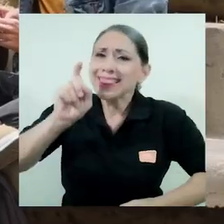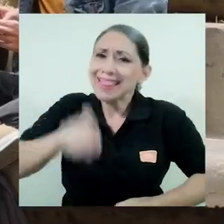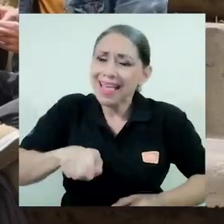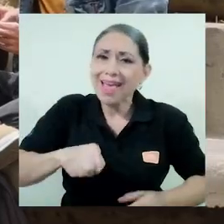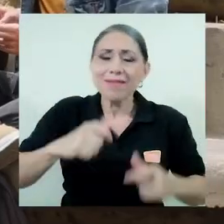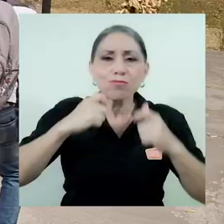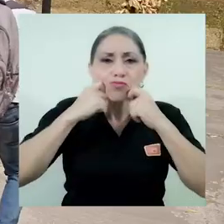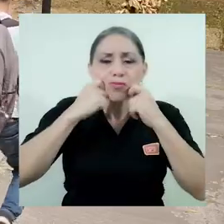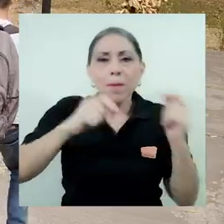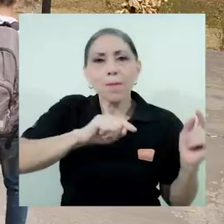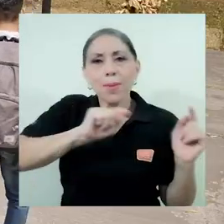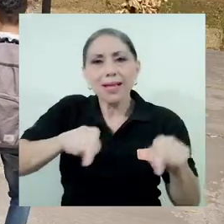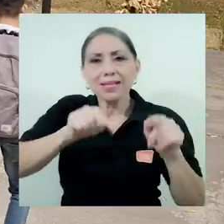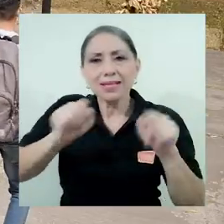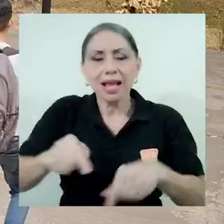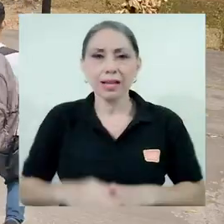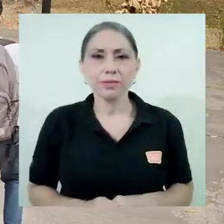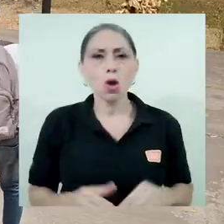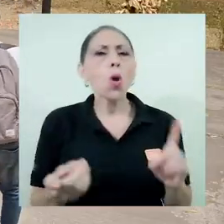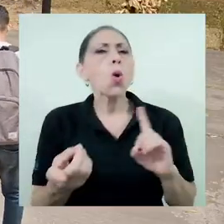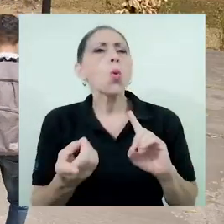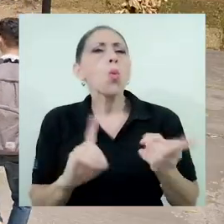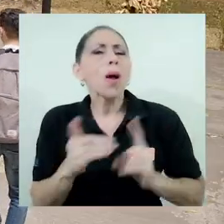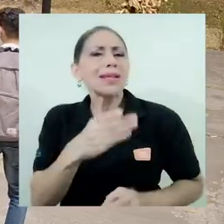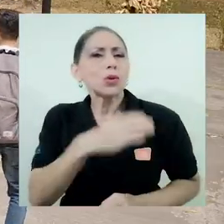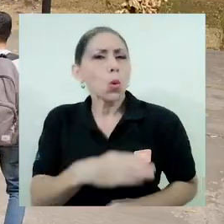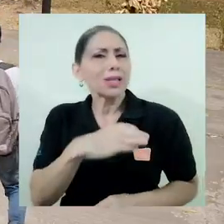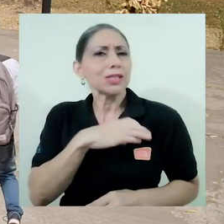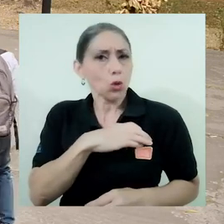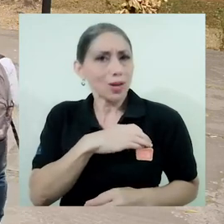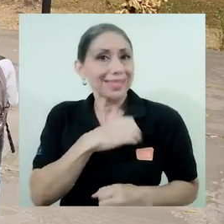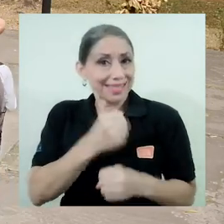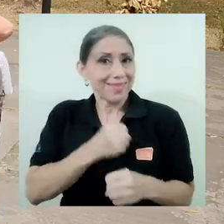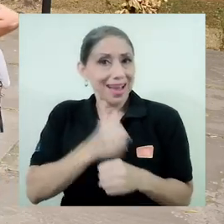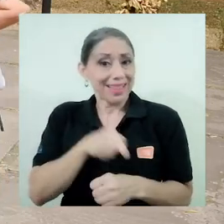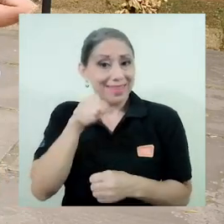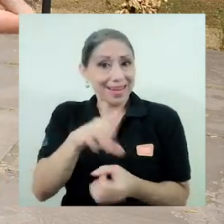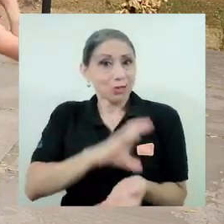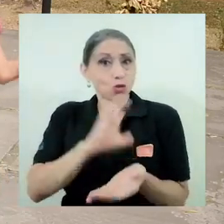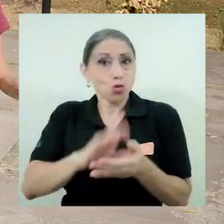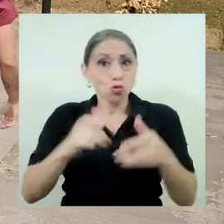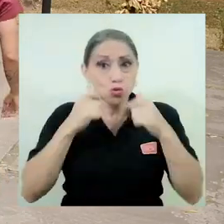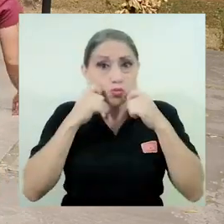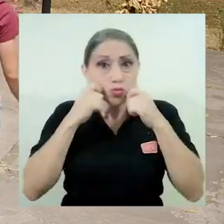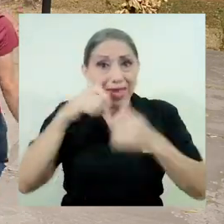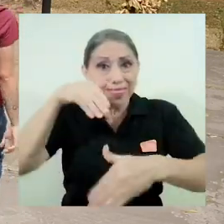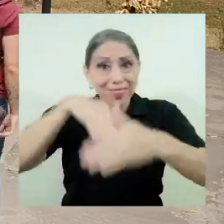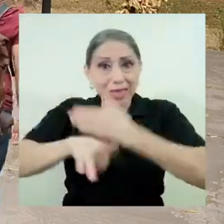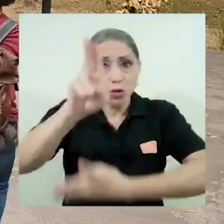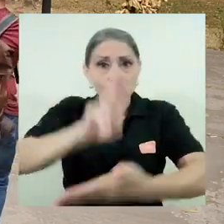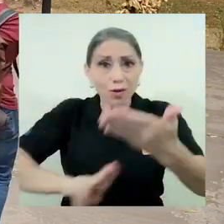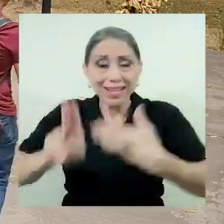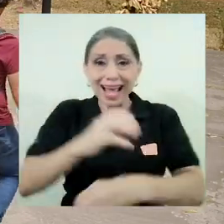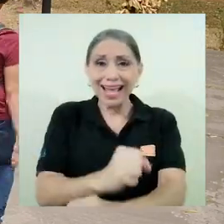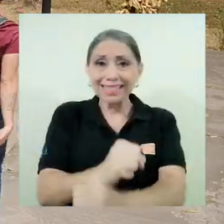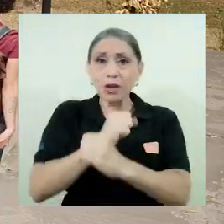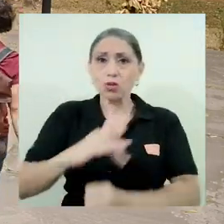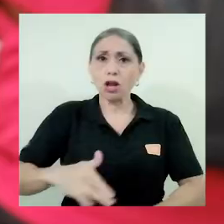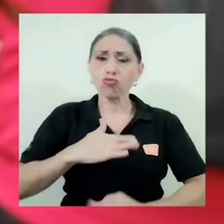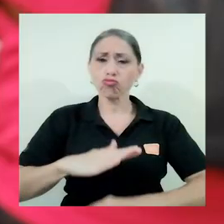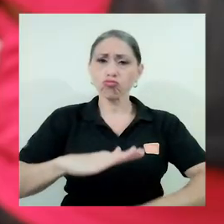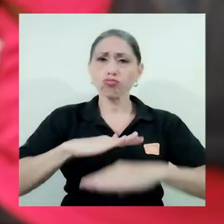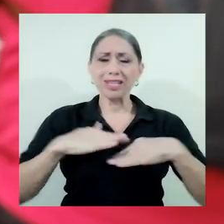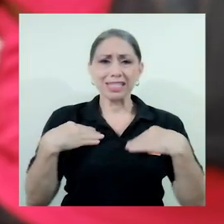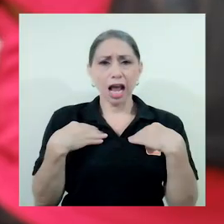presenciales, bajo qué condiciones se van a trabajar esos cursos dentro de la universidad, asegurando el bienestar